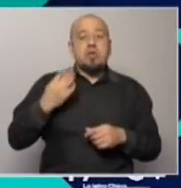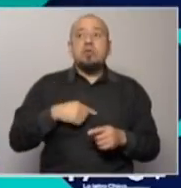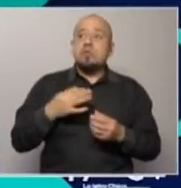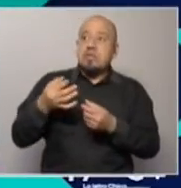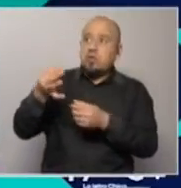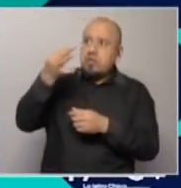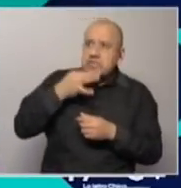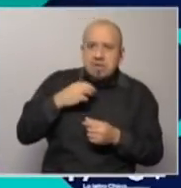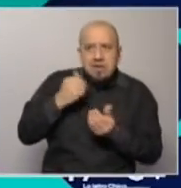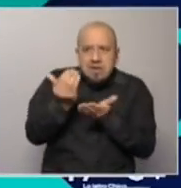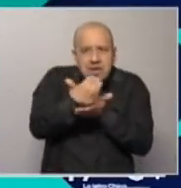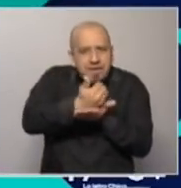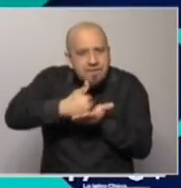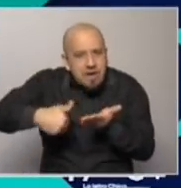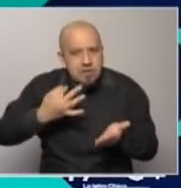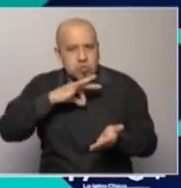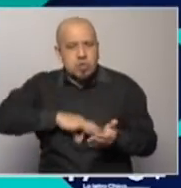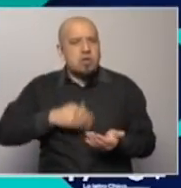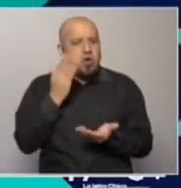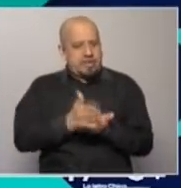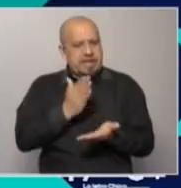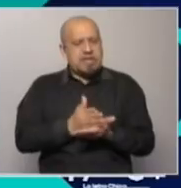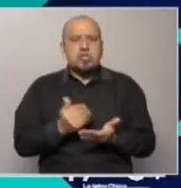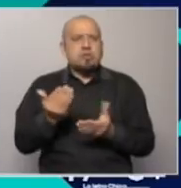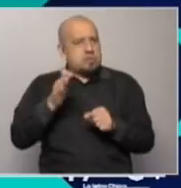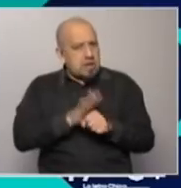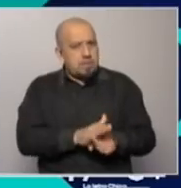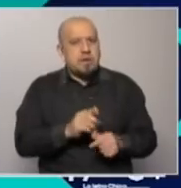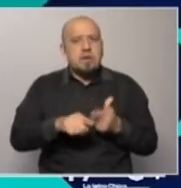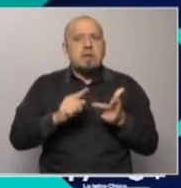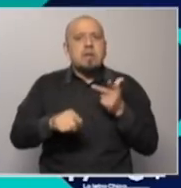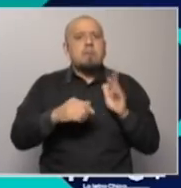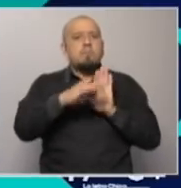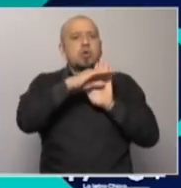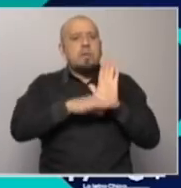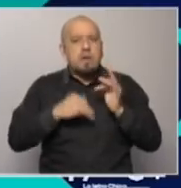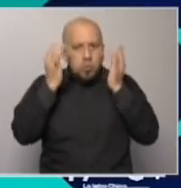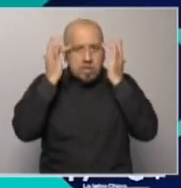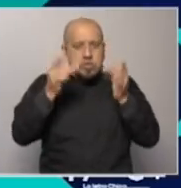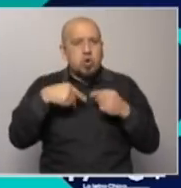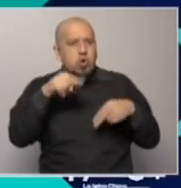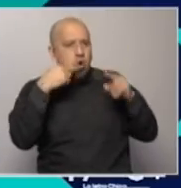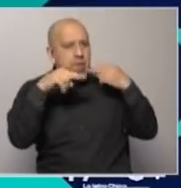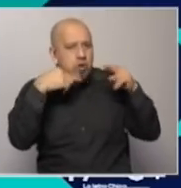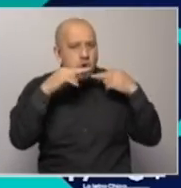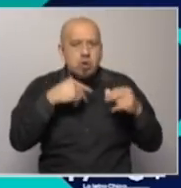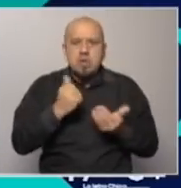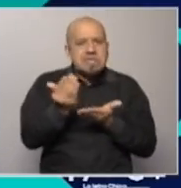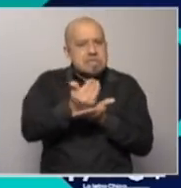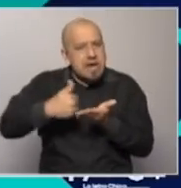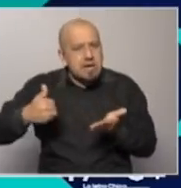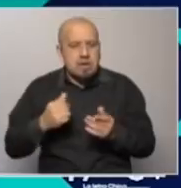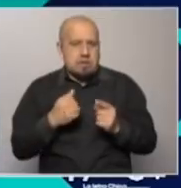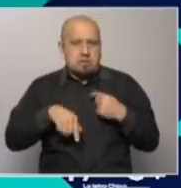ofrece rebaja salarial, cercenamiento de derechos, recorte de programas educativos y en los comedores, y anuncios de políticas educativas